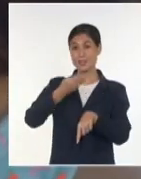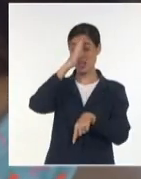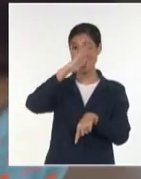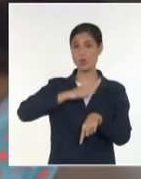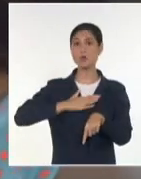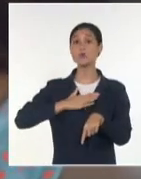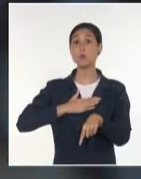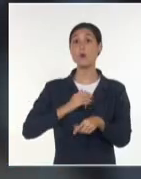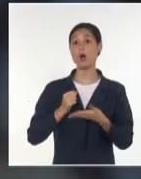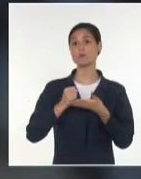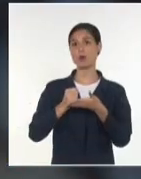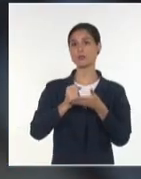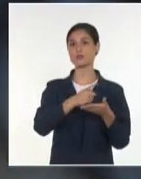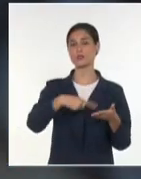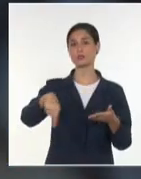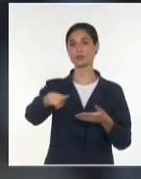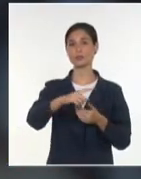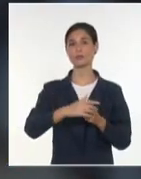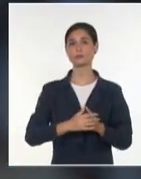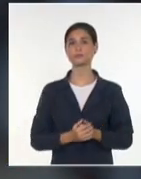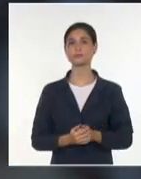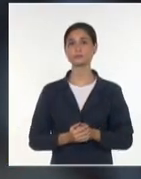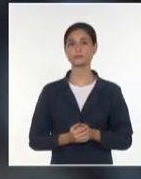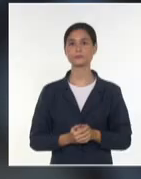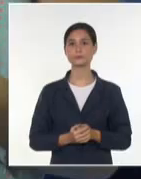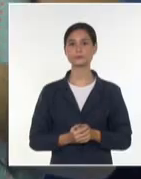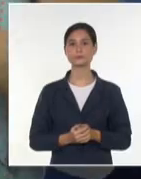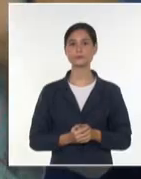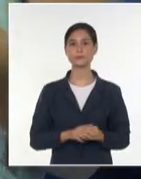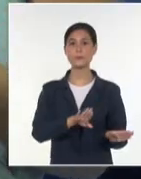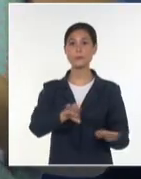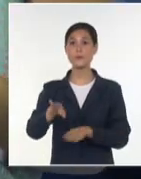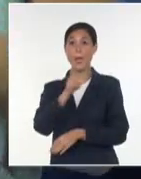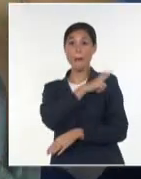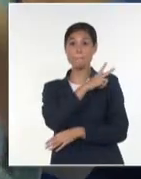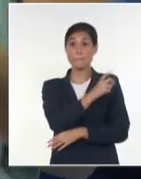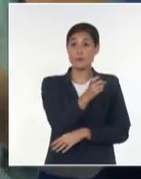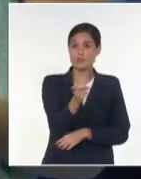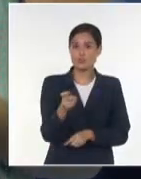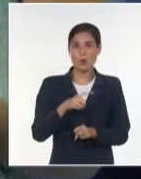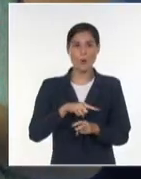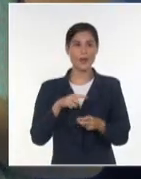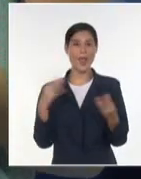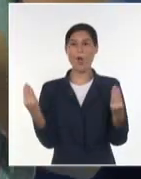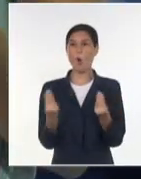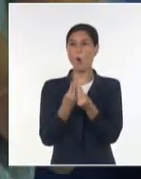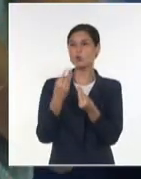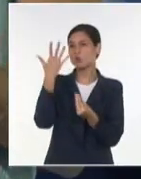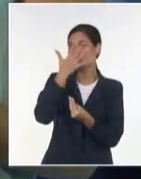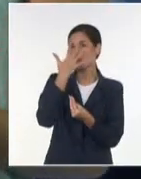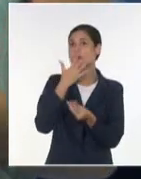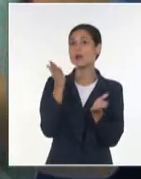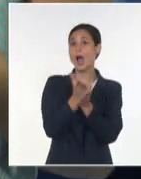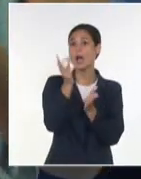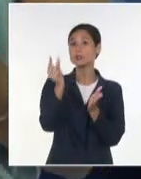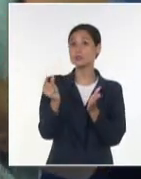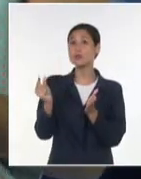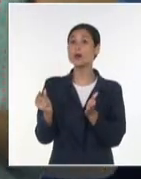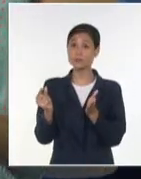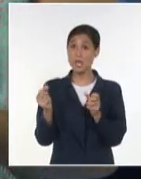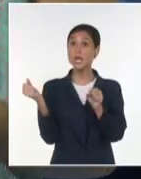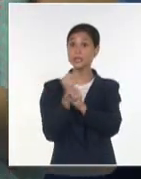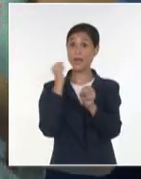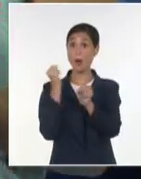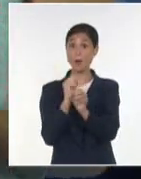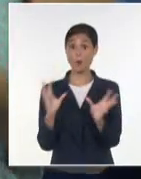idea en el punto de mira. Profesores y estudiantes trabajamos para hacer accesible a las personas el patrimonio documental y